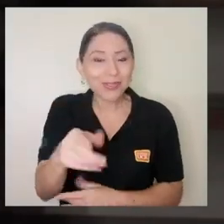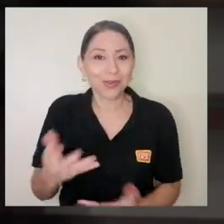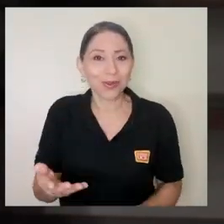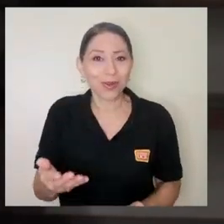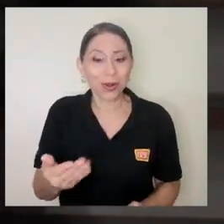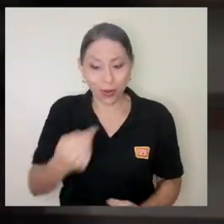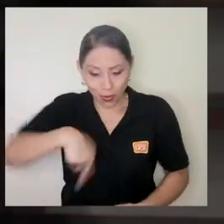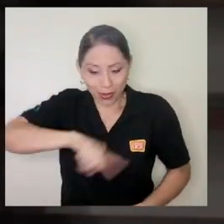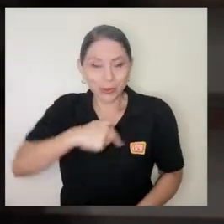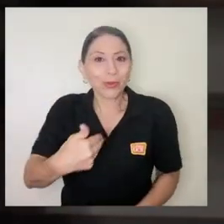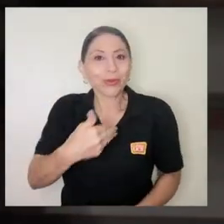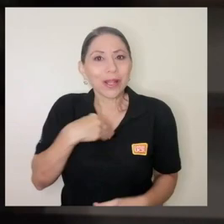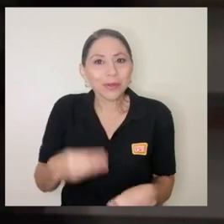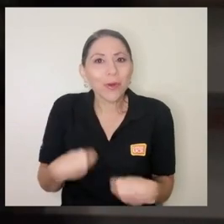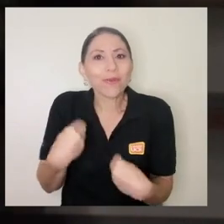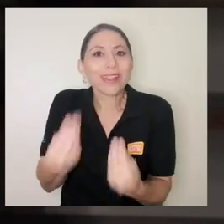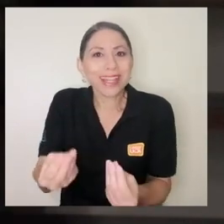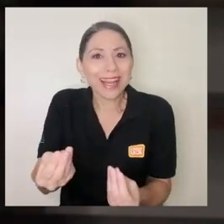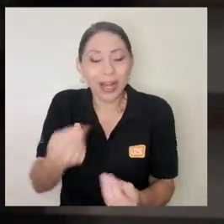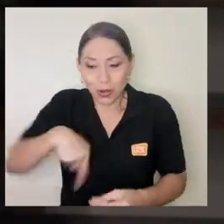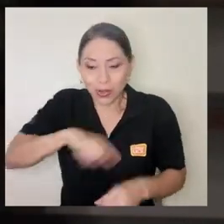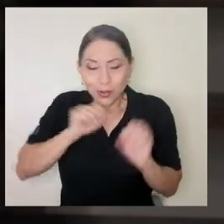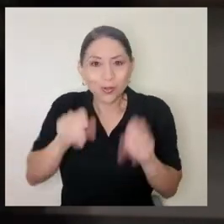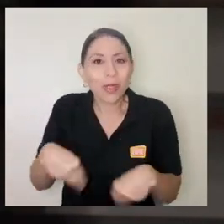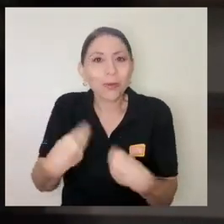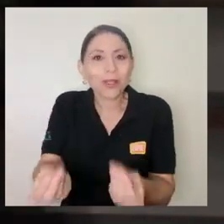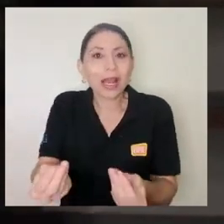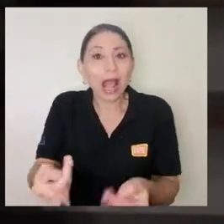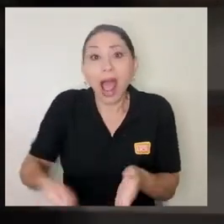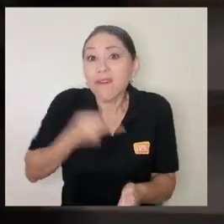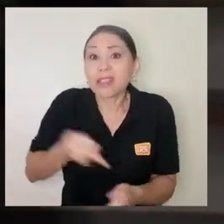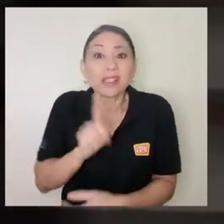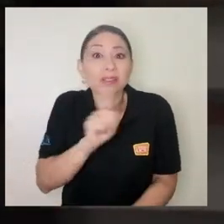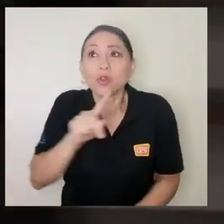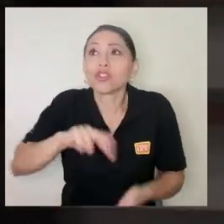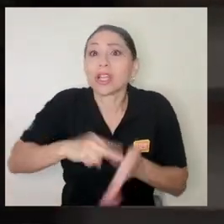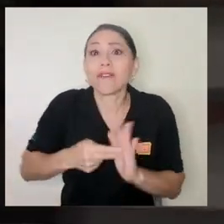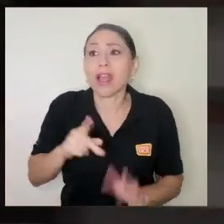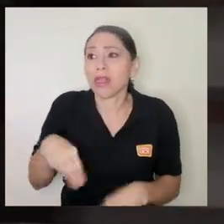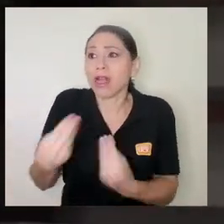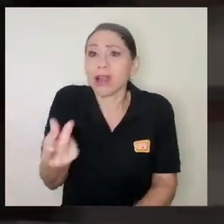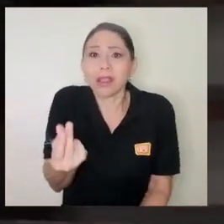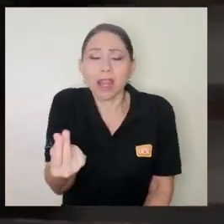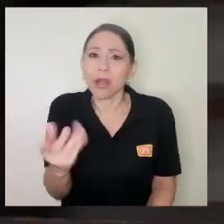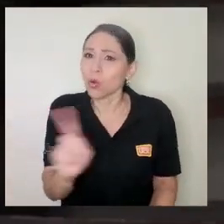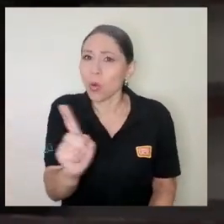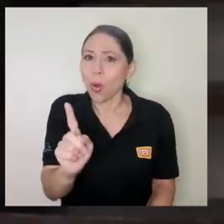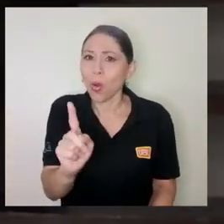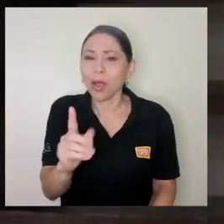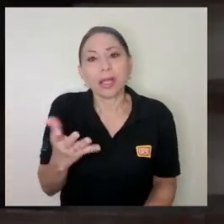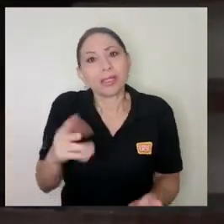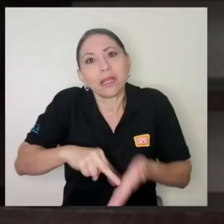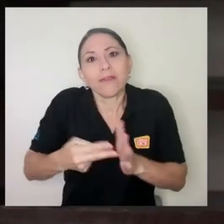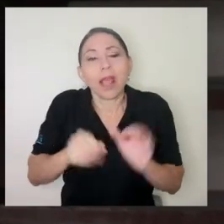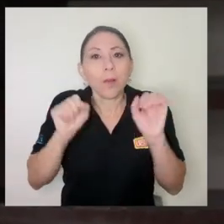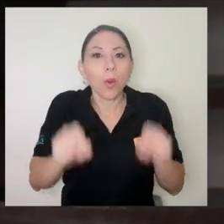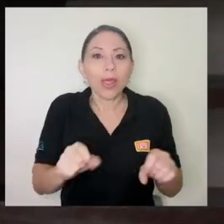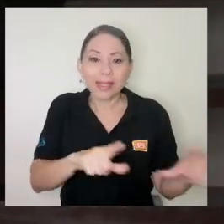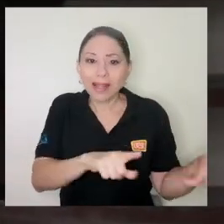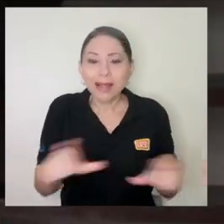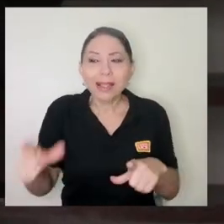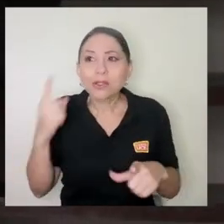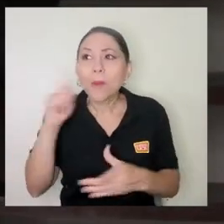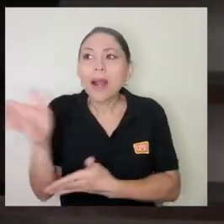ofrecer de lo que tenemos de lo que podemos dar no necesariamente es dinero a veces es estar ahí para una llamada telefónica